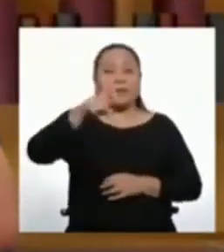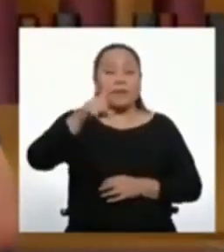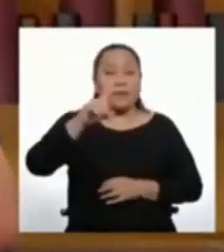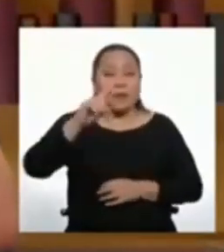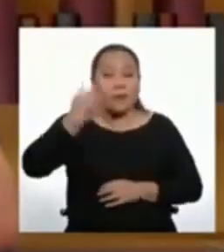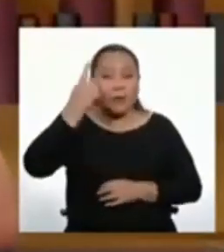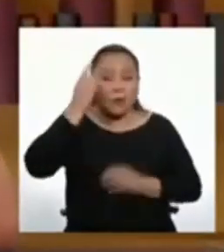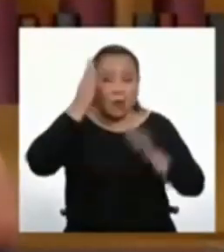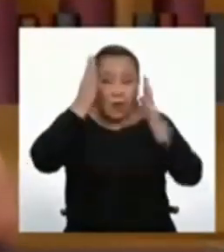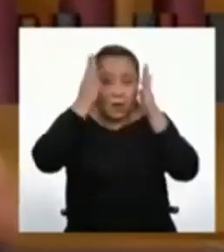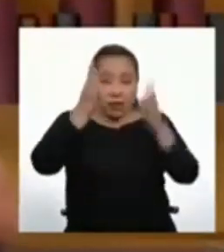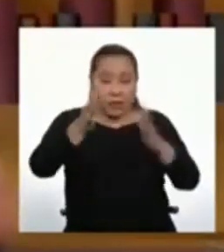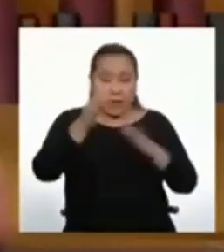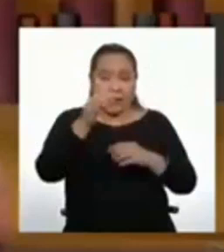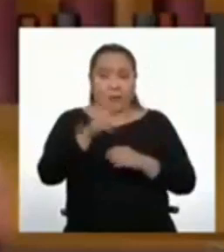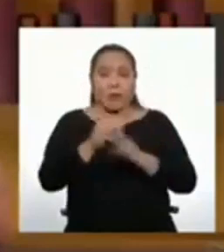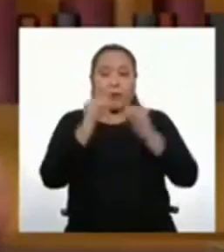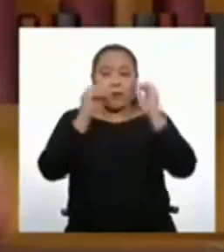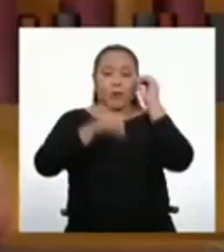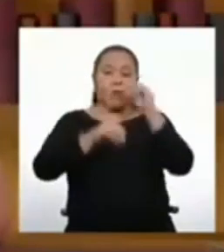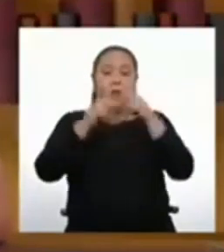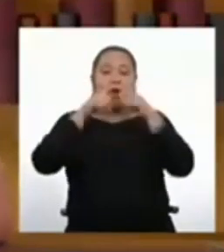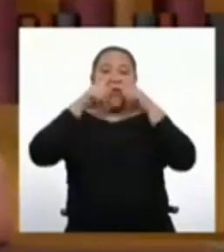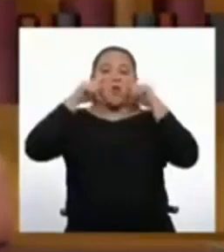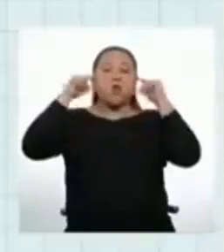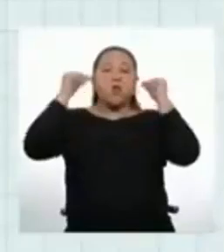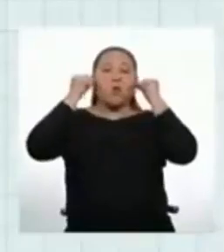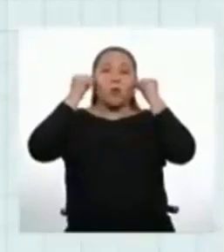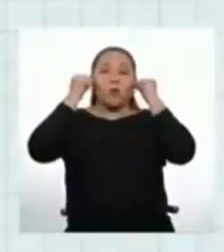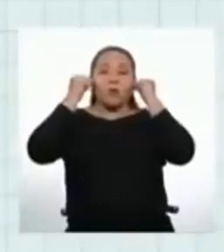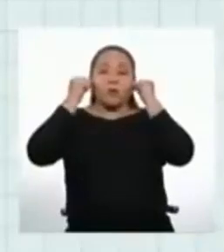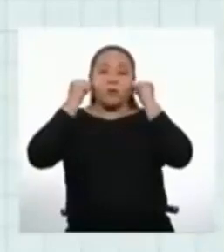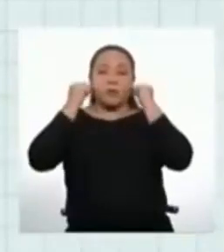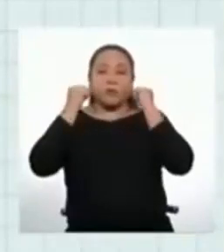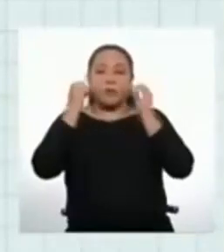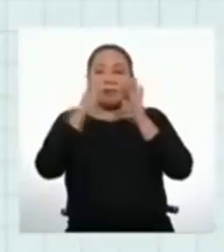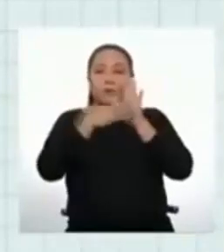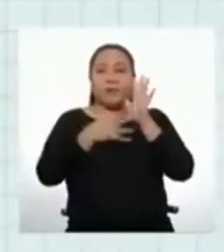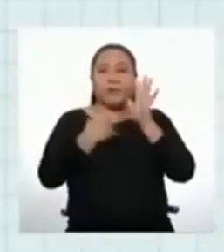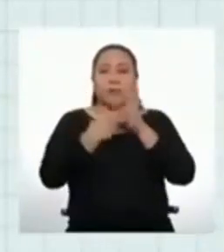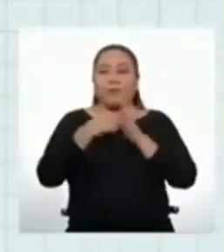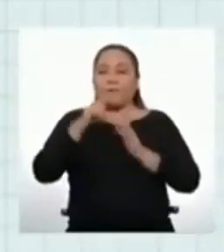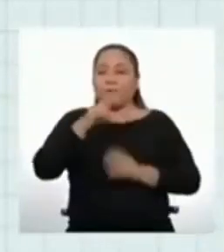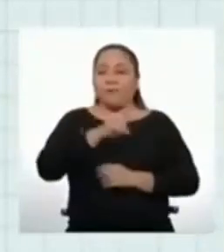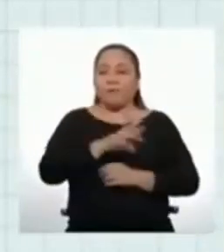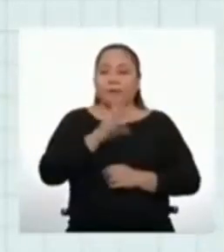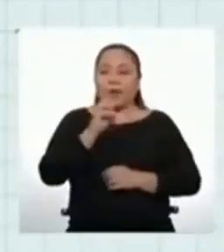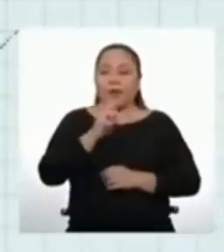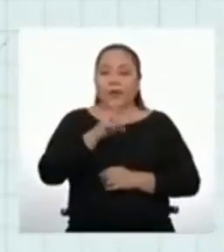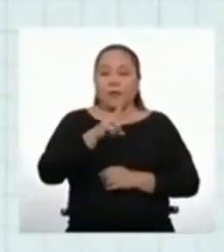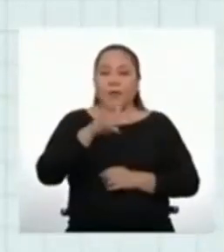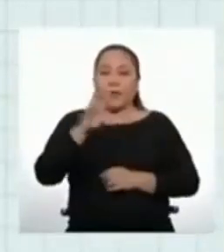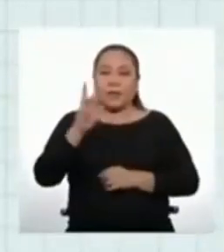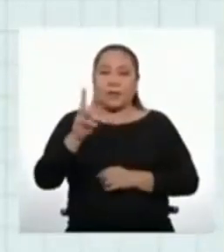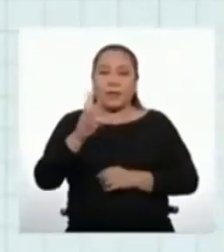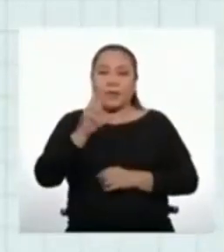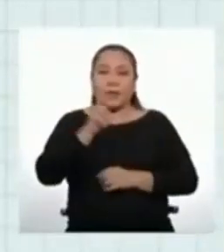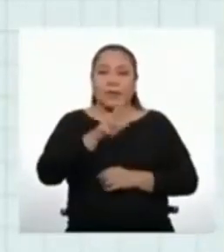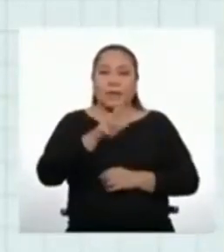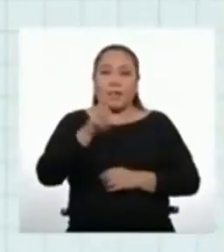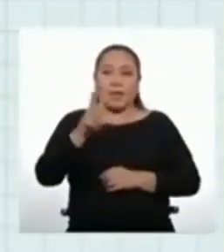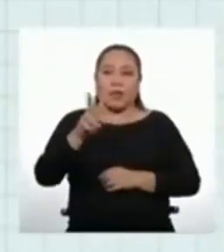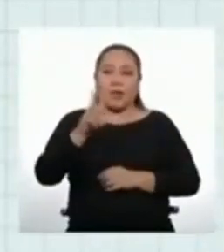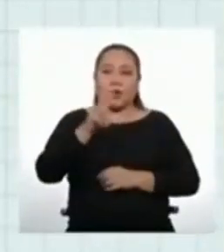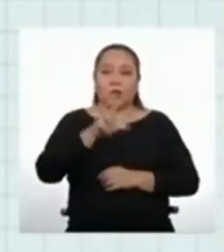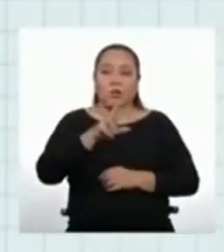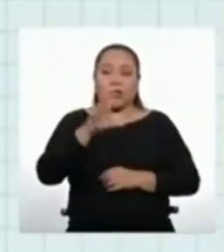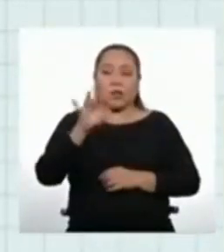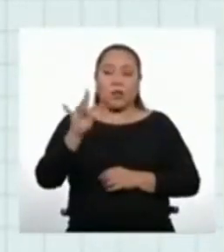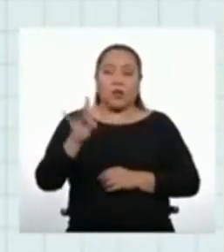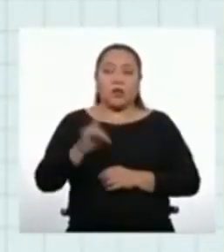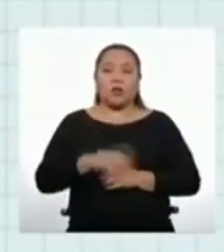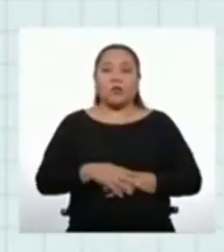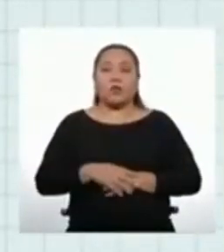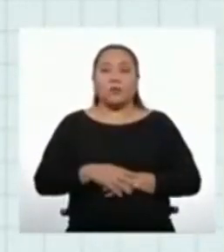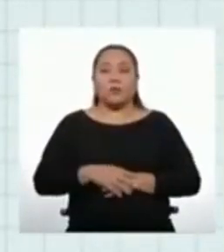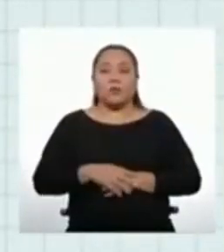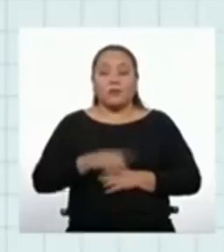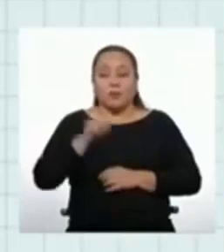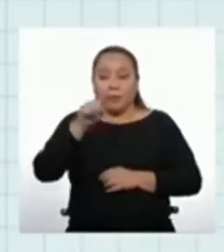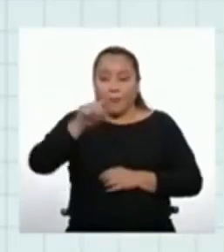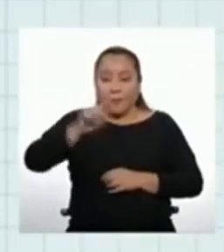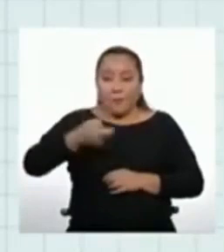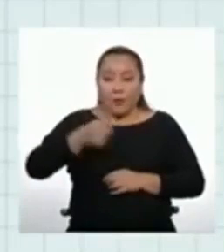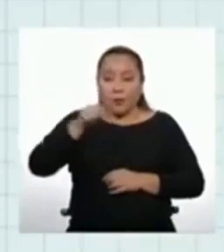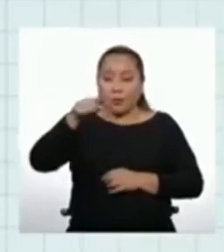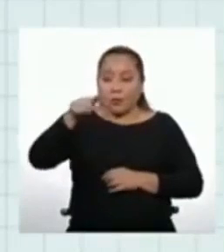Colocaremos el número de mascarillas en sucesión, 20, 26, 32, 38 y algunos puntos seguidos